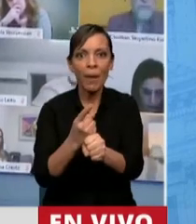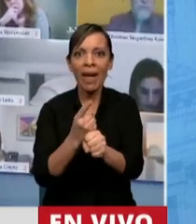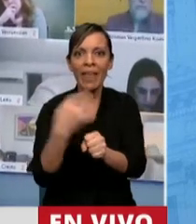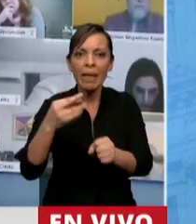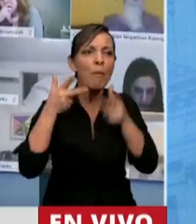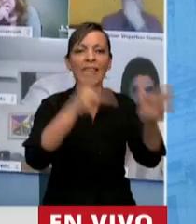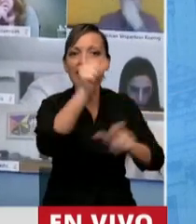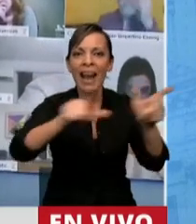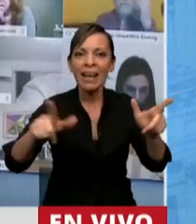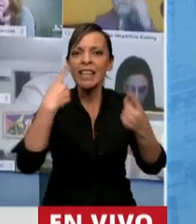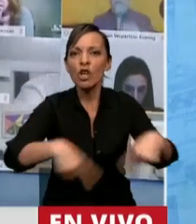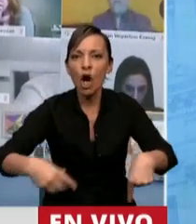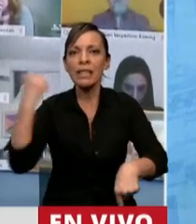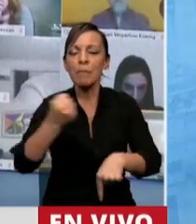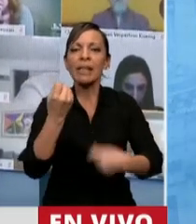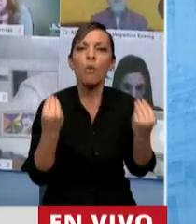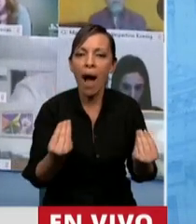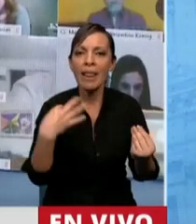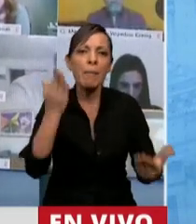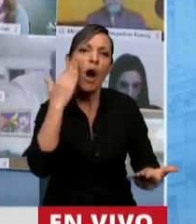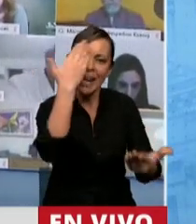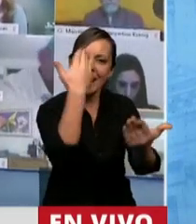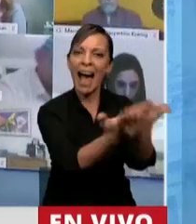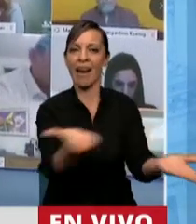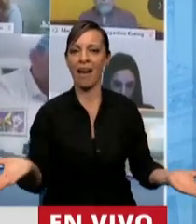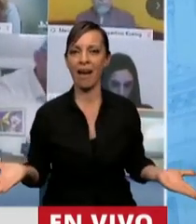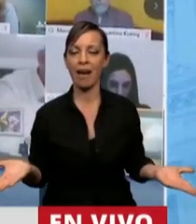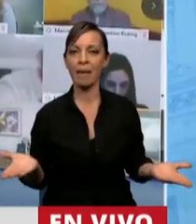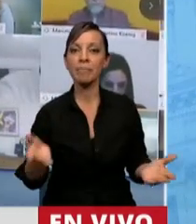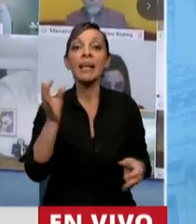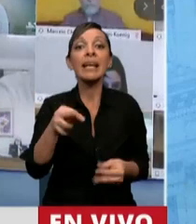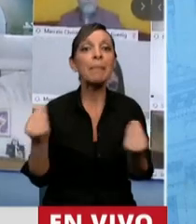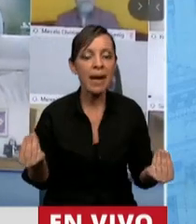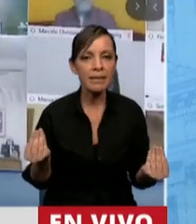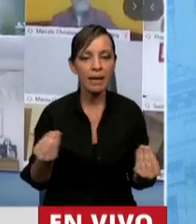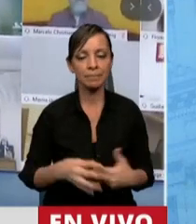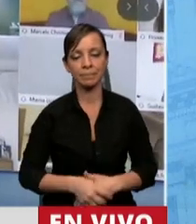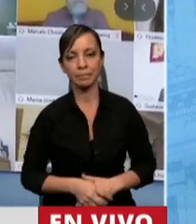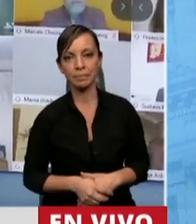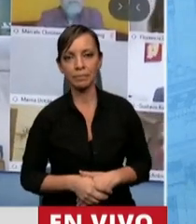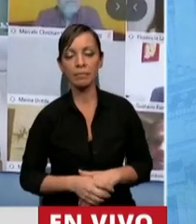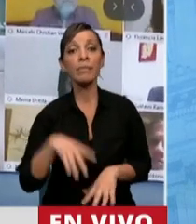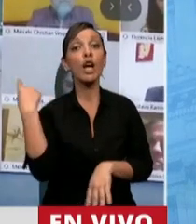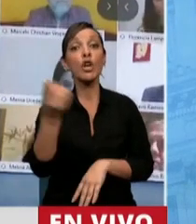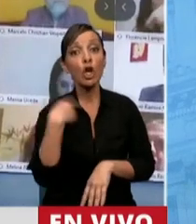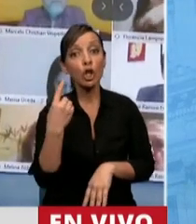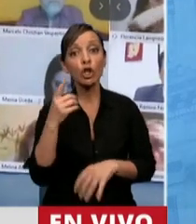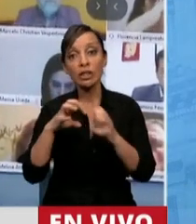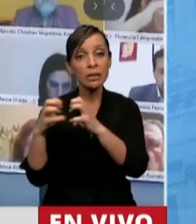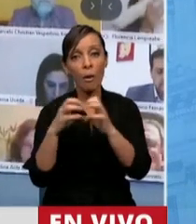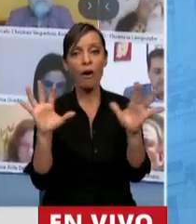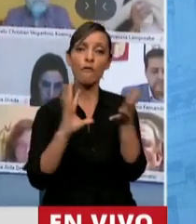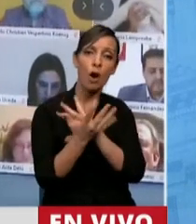las cosas que nos importan, dando la cara. ¿Sabe qué pasa, señor Presidente? Si nosotros sesionamos